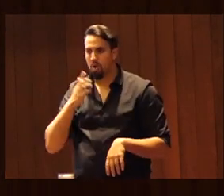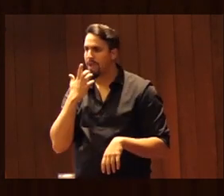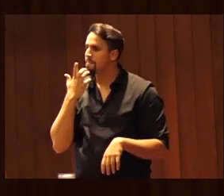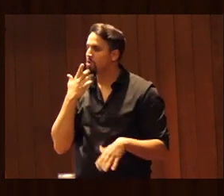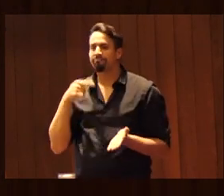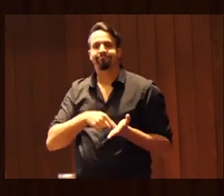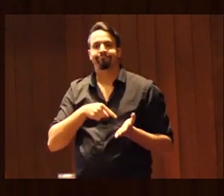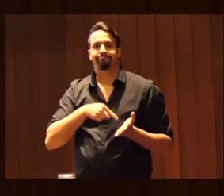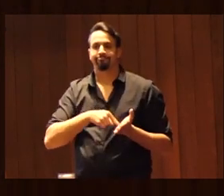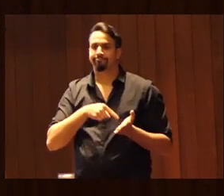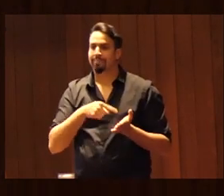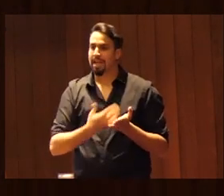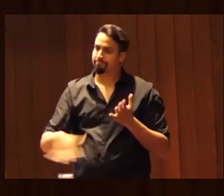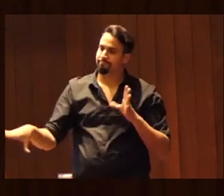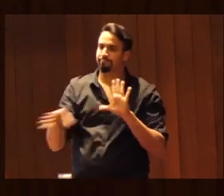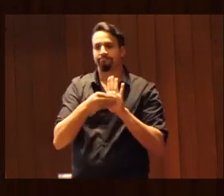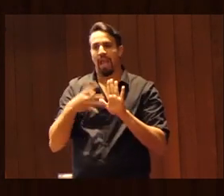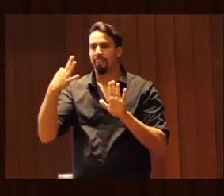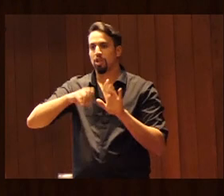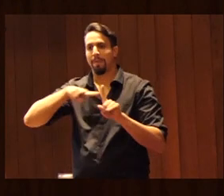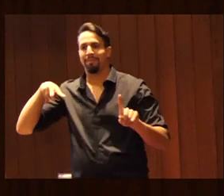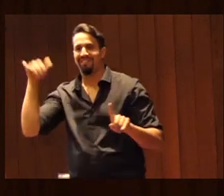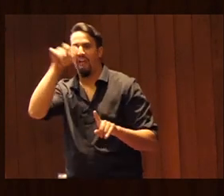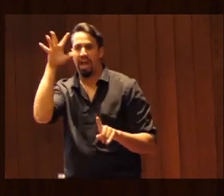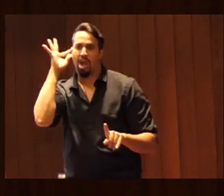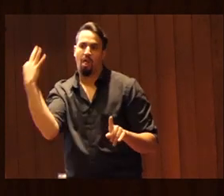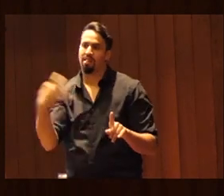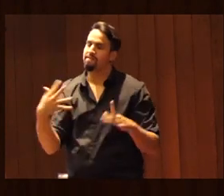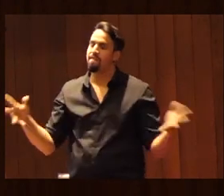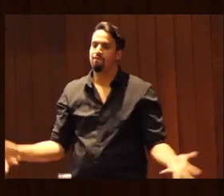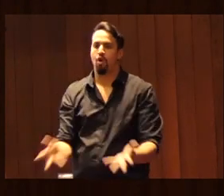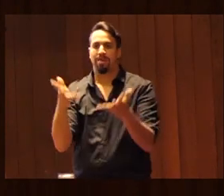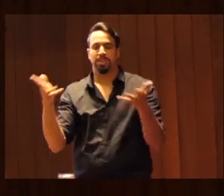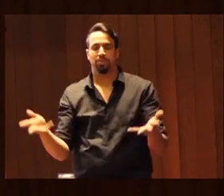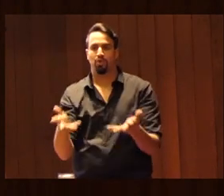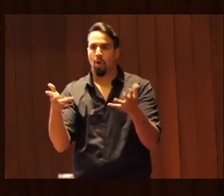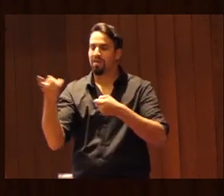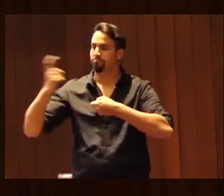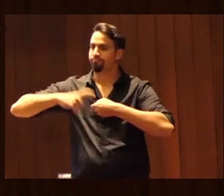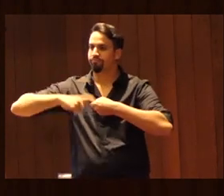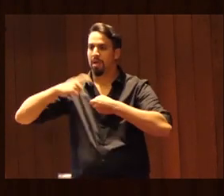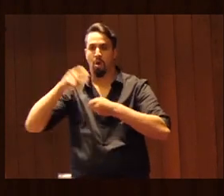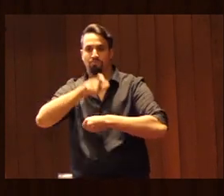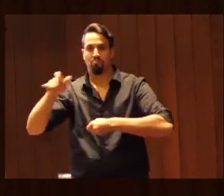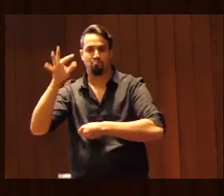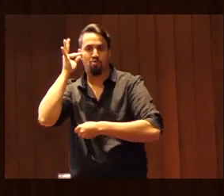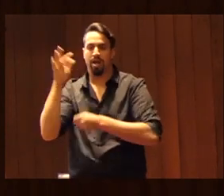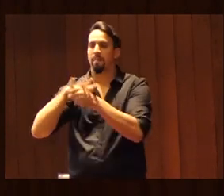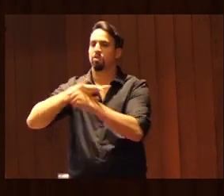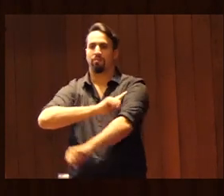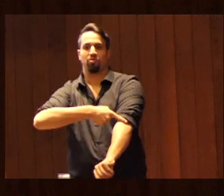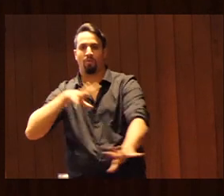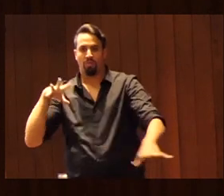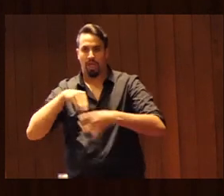insta a la incorporación de la perspectiva de género a tener en cuenta el fomento de la participación de las mujeres en el ámbito deportivo.